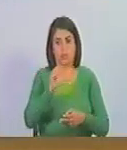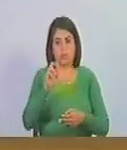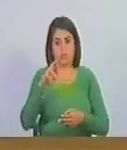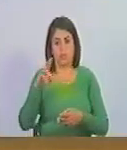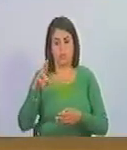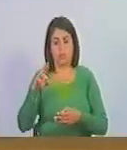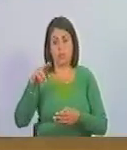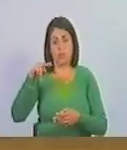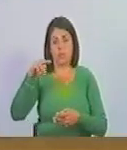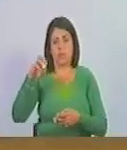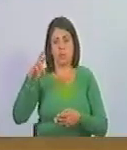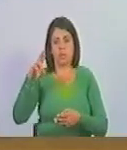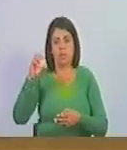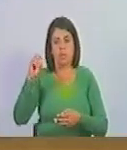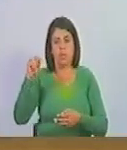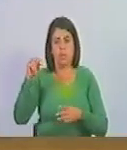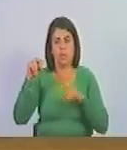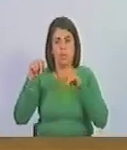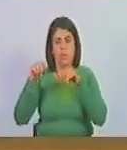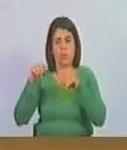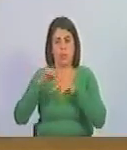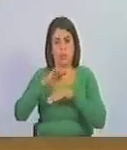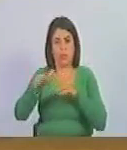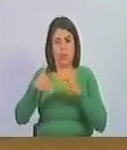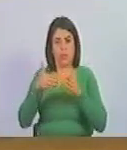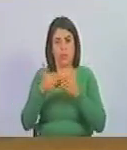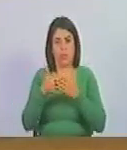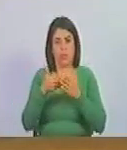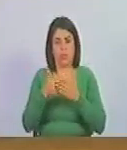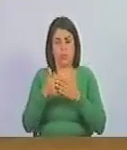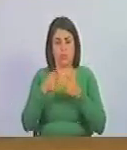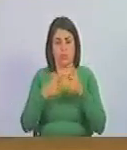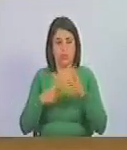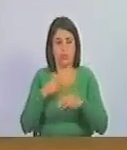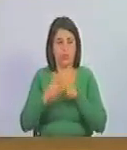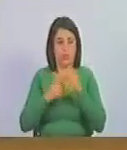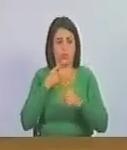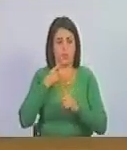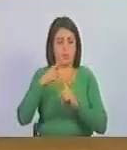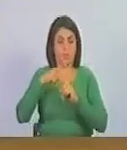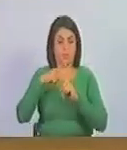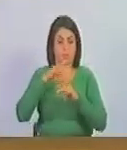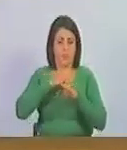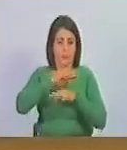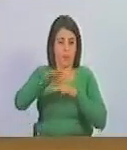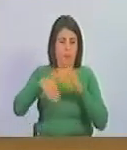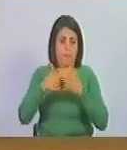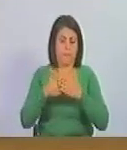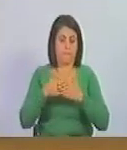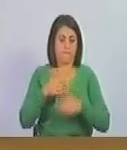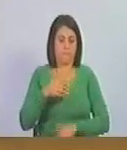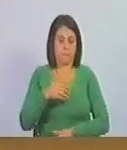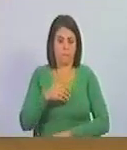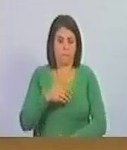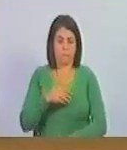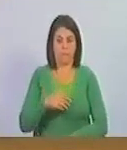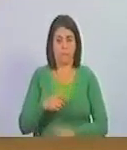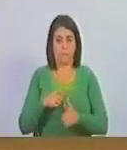Nerón. Aquí, todas las virtudes han tenido su tipo y todas las miserias su puño.